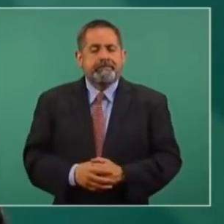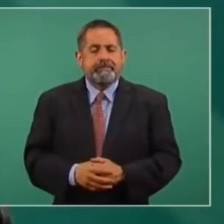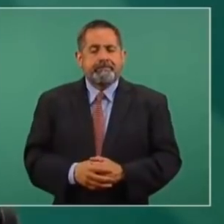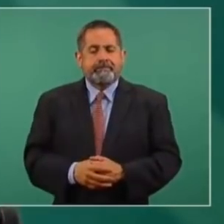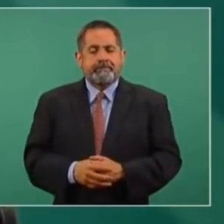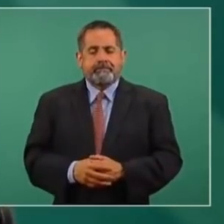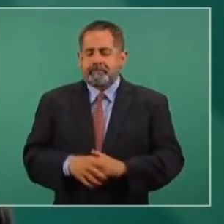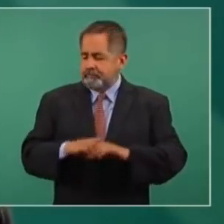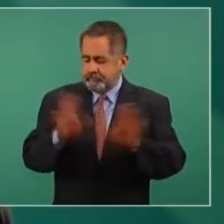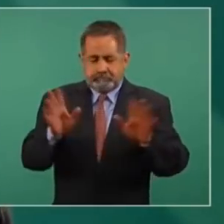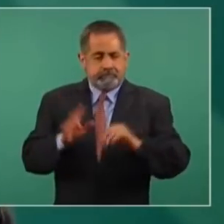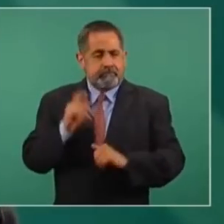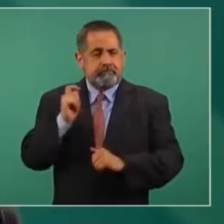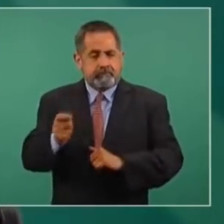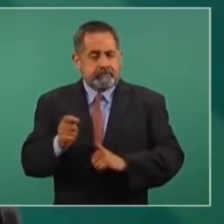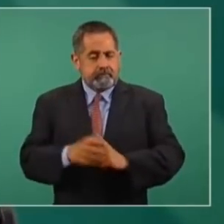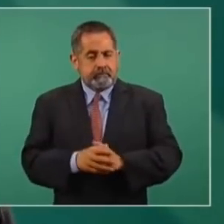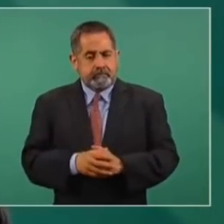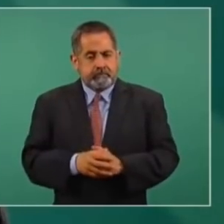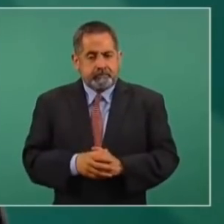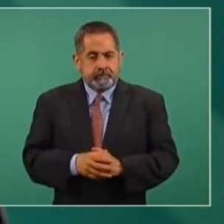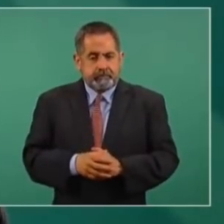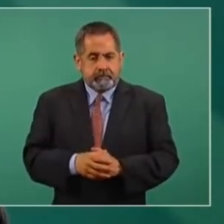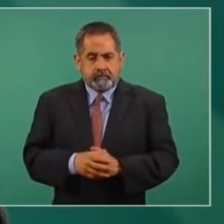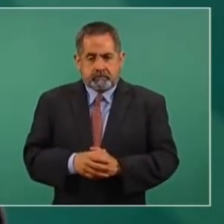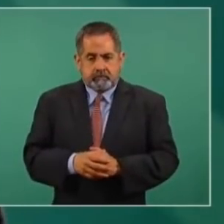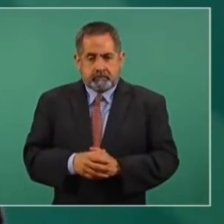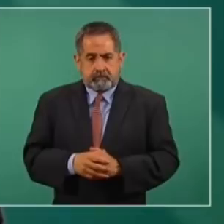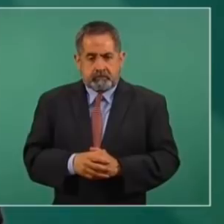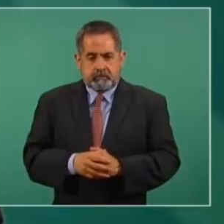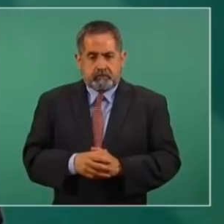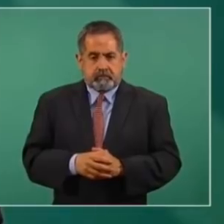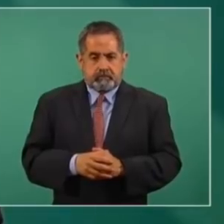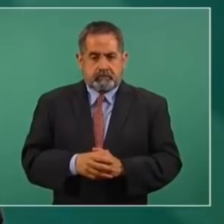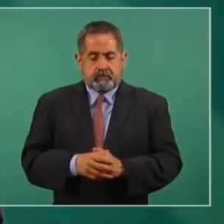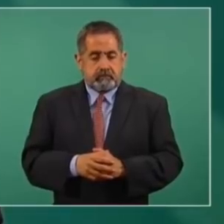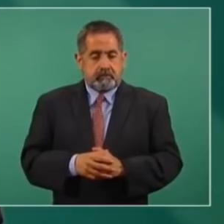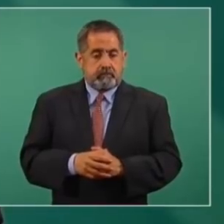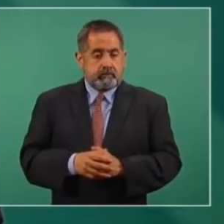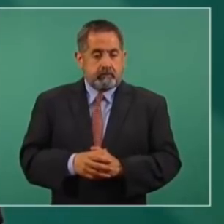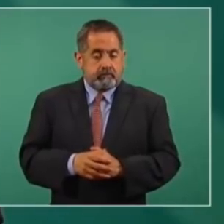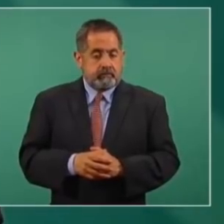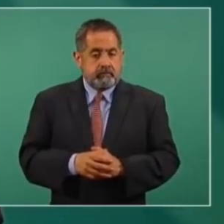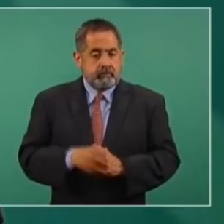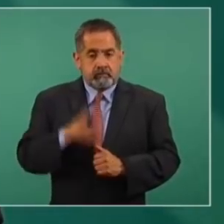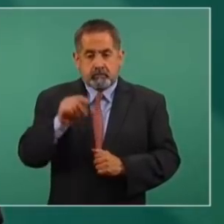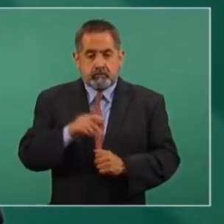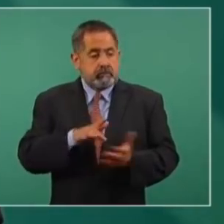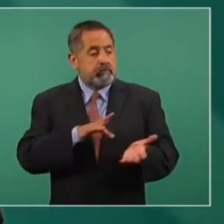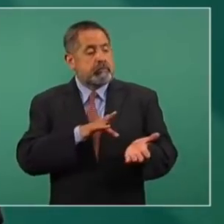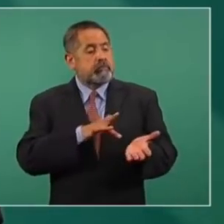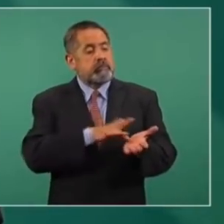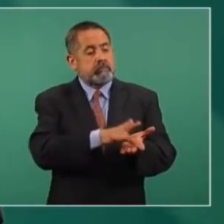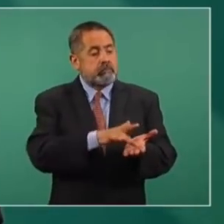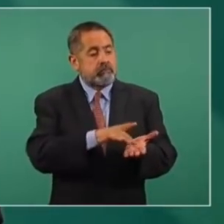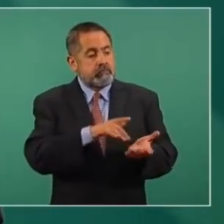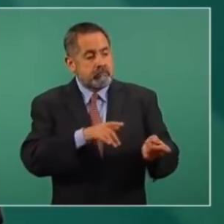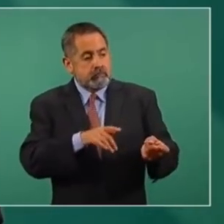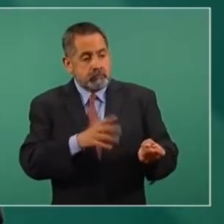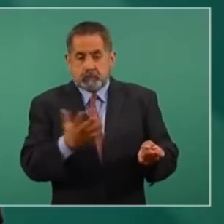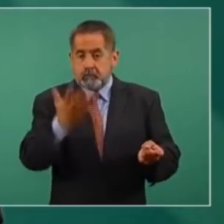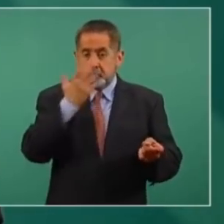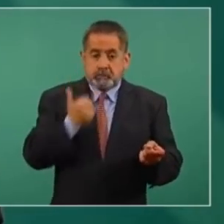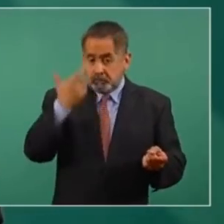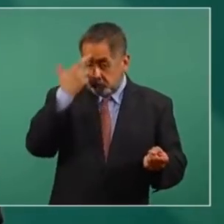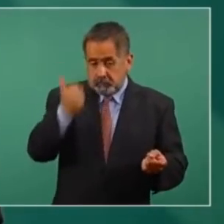No vamos a apoyar a quien no tenga